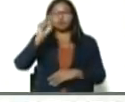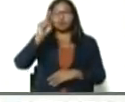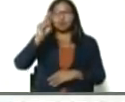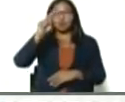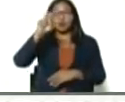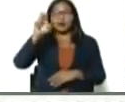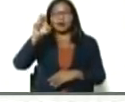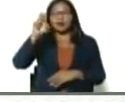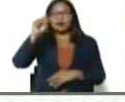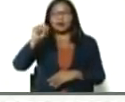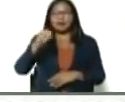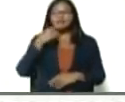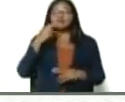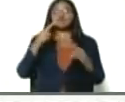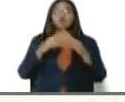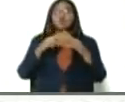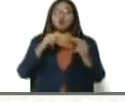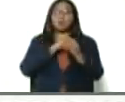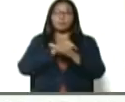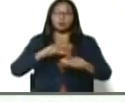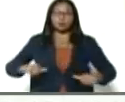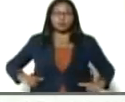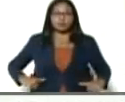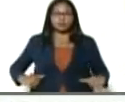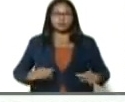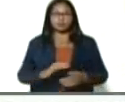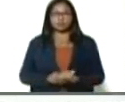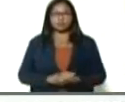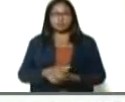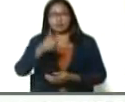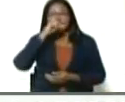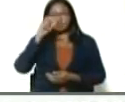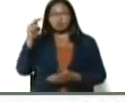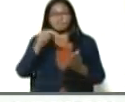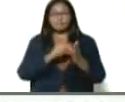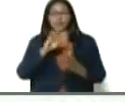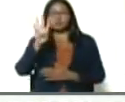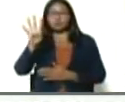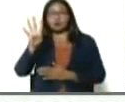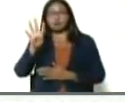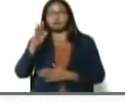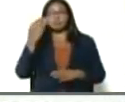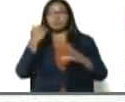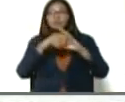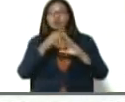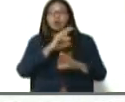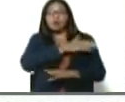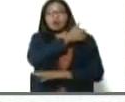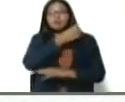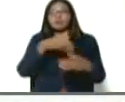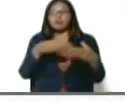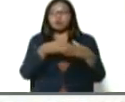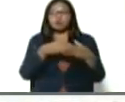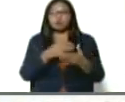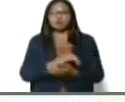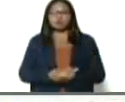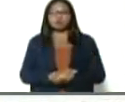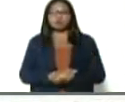municipio Turén, yo si conozco portugués, en el año 2004, el comandante Chávez, me mandó como jefe, del comando,